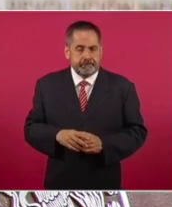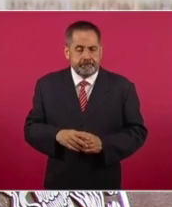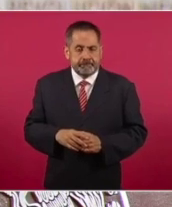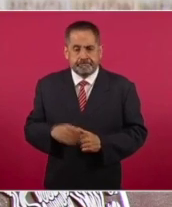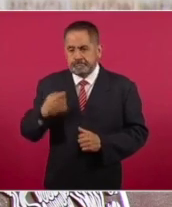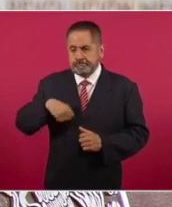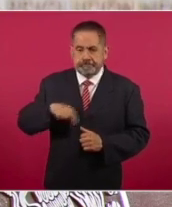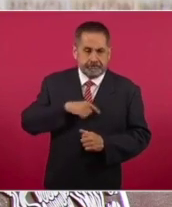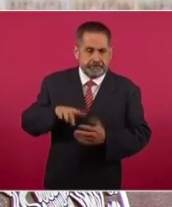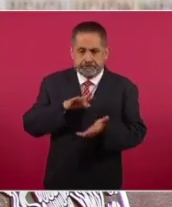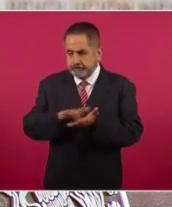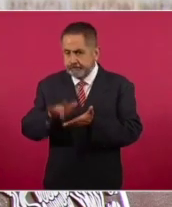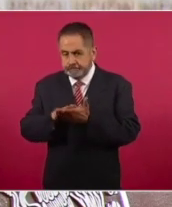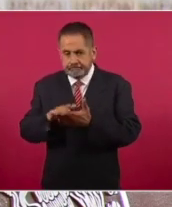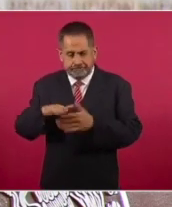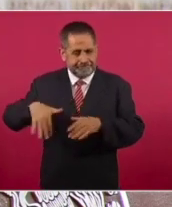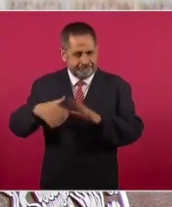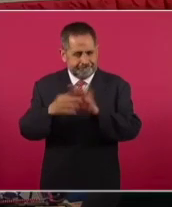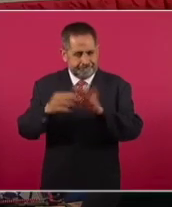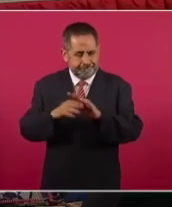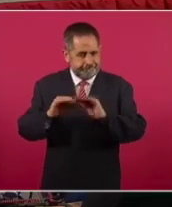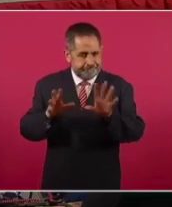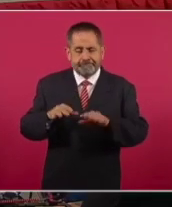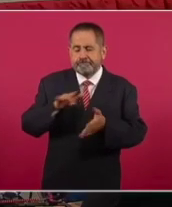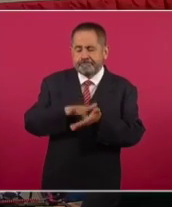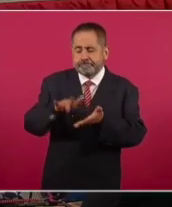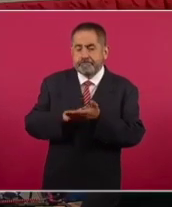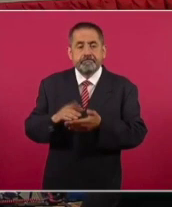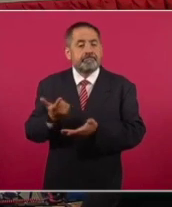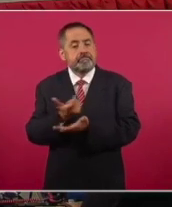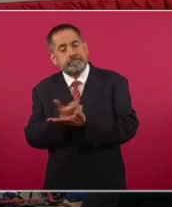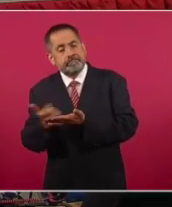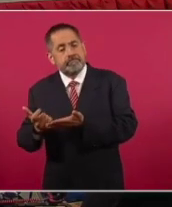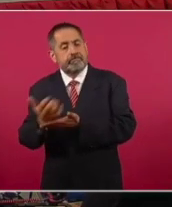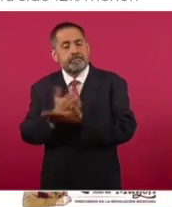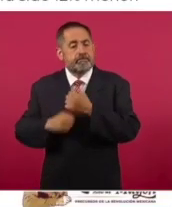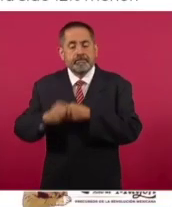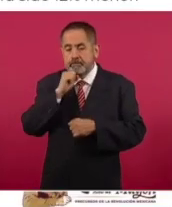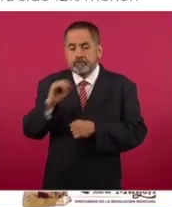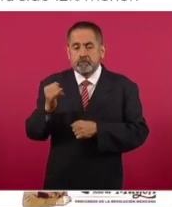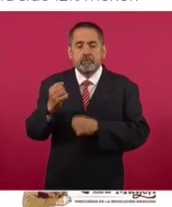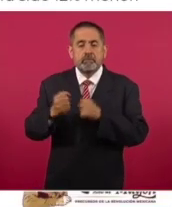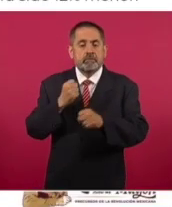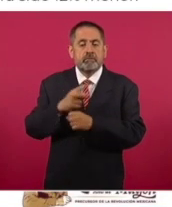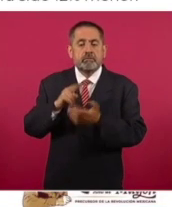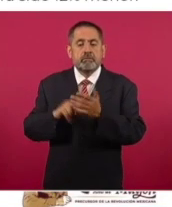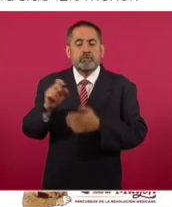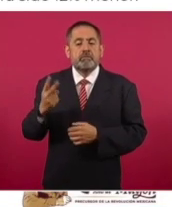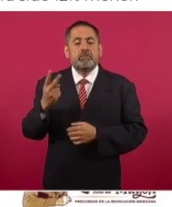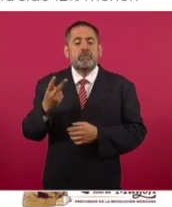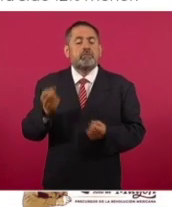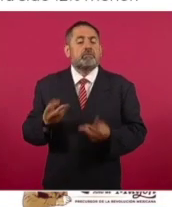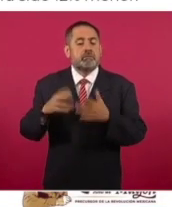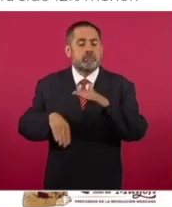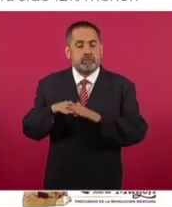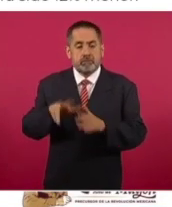apoyos que ya describí, el salario promedio mensual de junio de 2022 está en